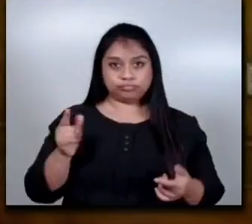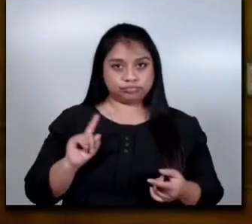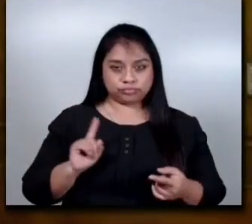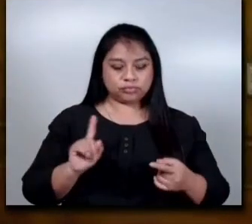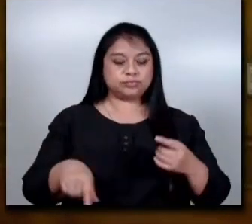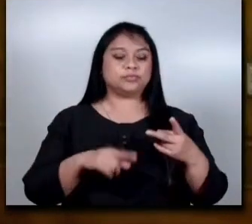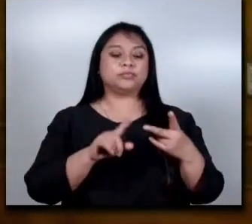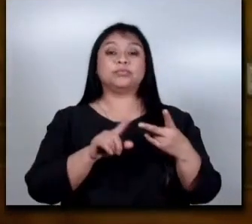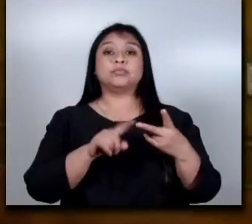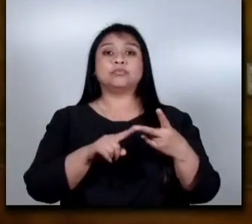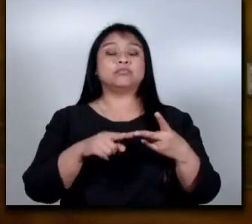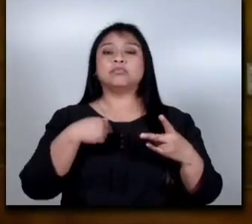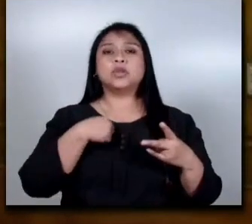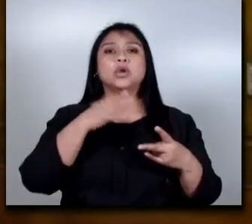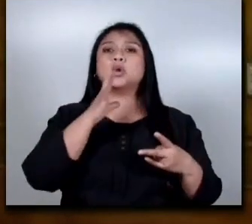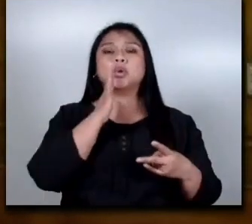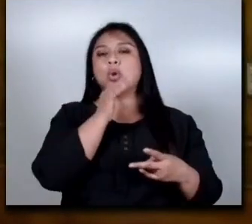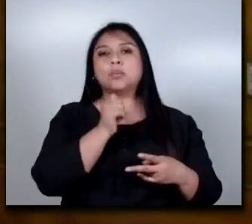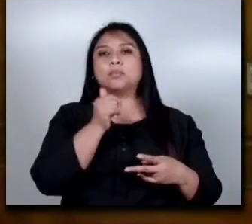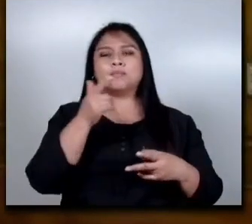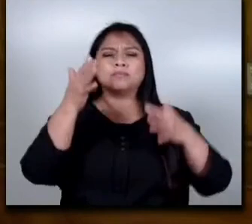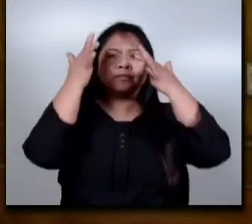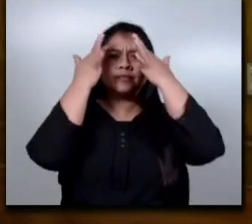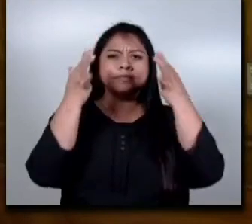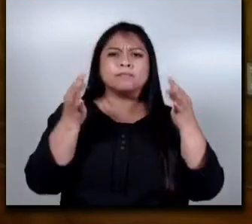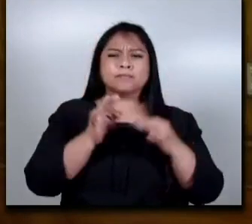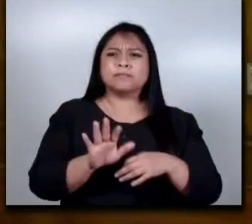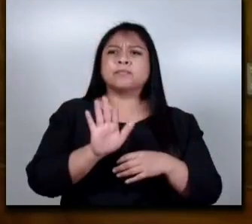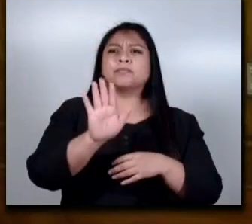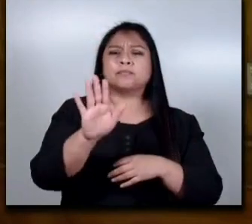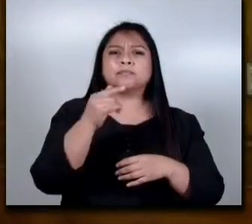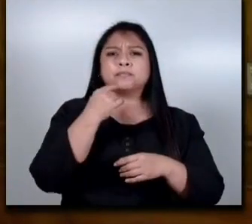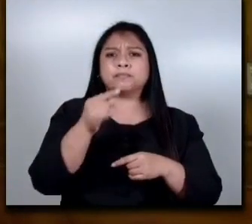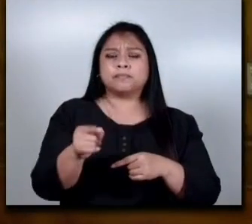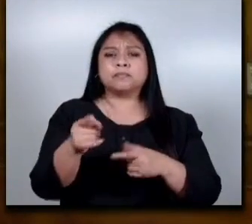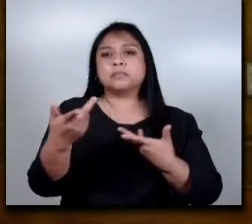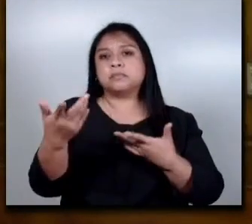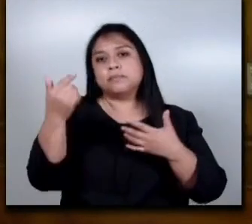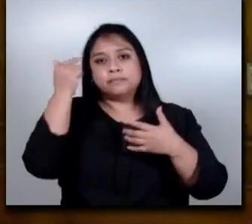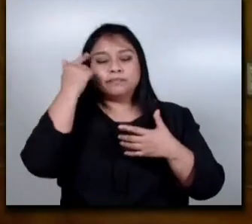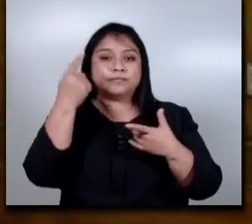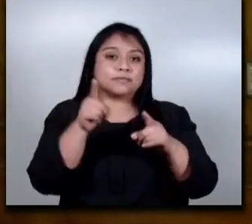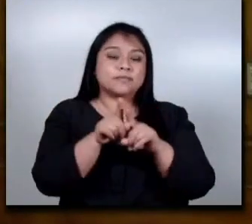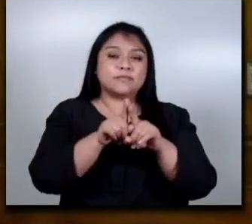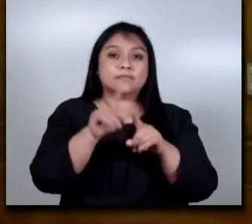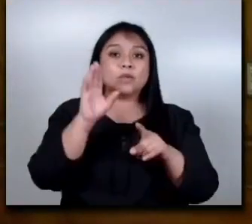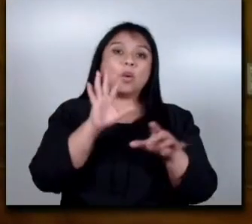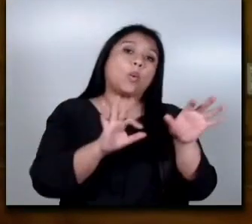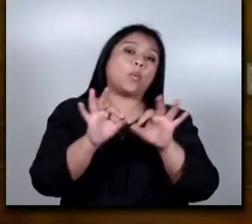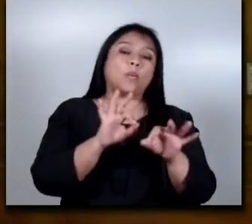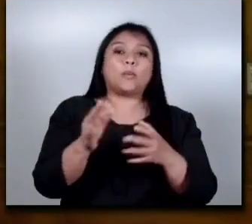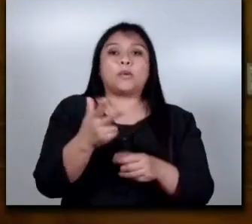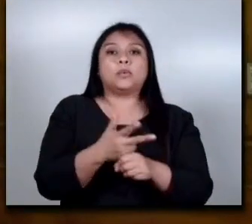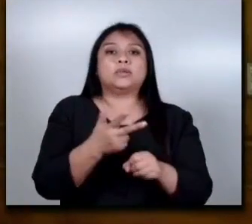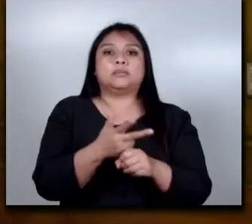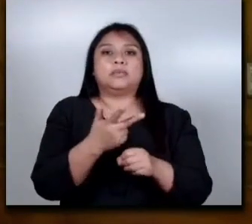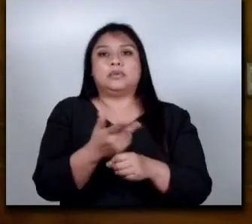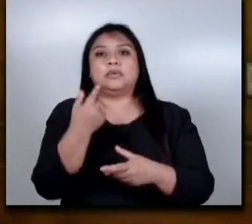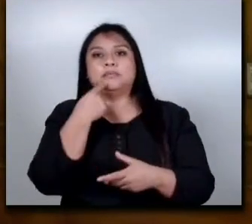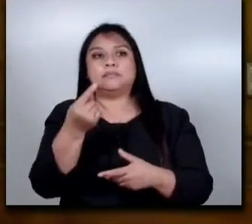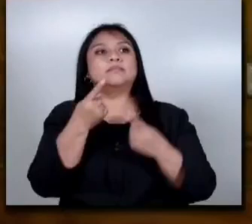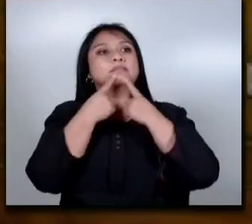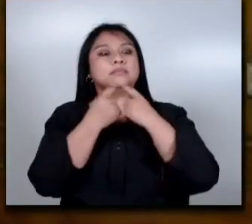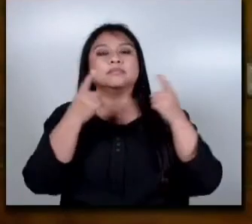no podemos estar de acuerdo a pesar de su coincidencia con que Guatemala haya sido declarada capital iberoamericana